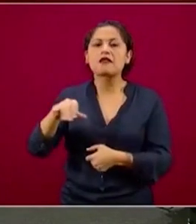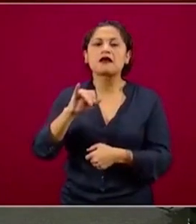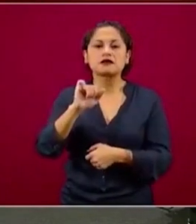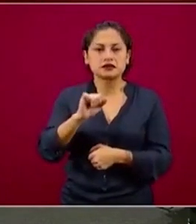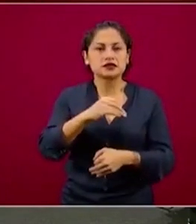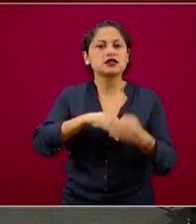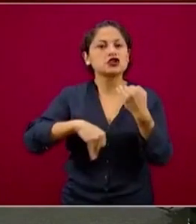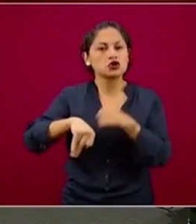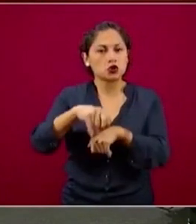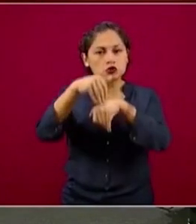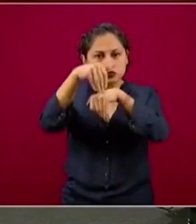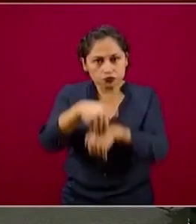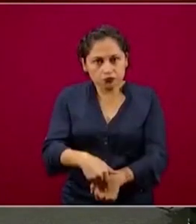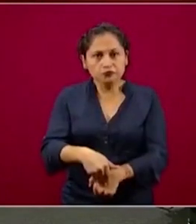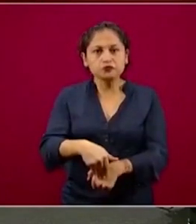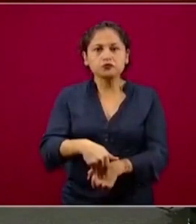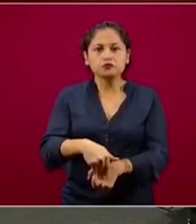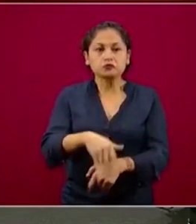Laboral.